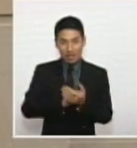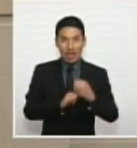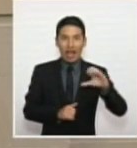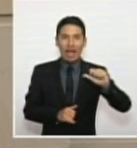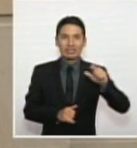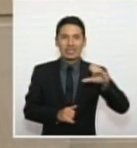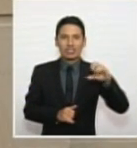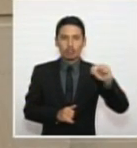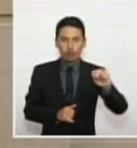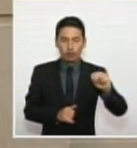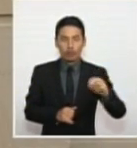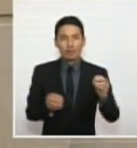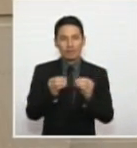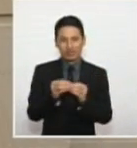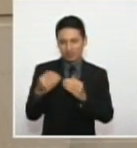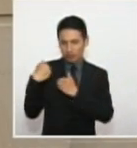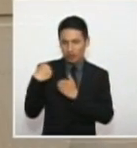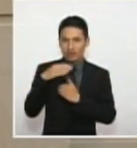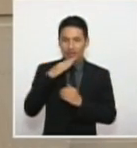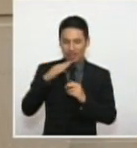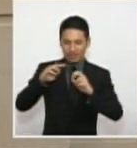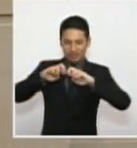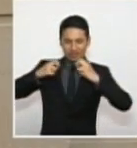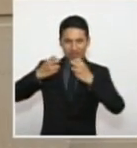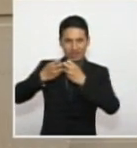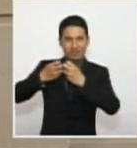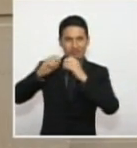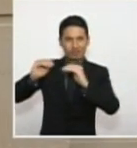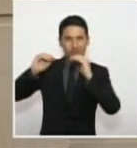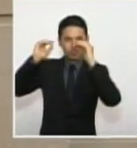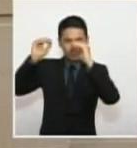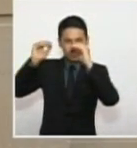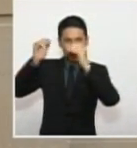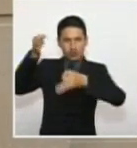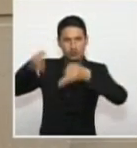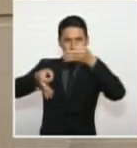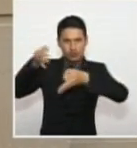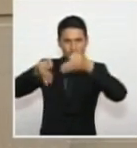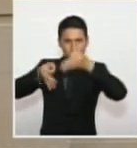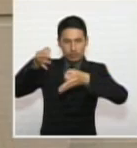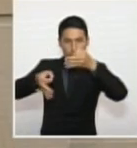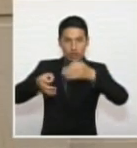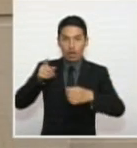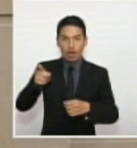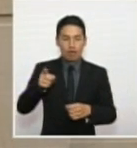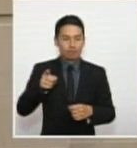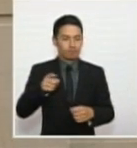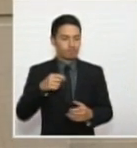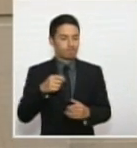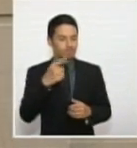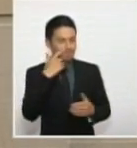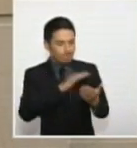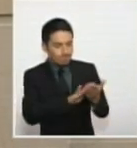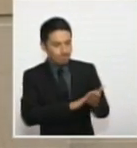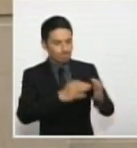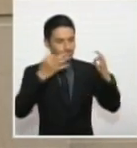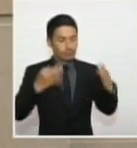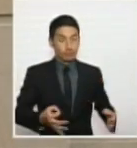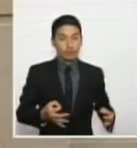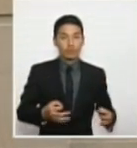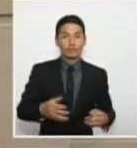casación a cargo de la Sala Penal de la Corte Suprema de Justicia lo impide. Su